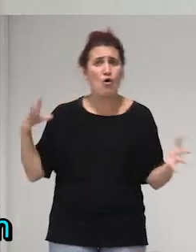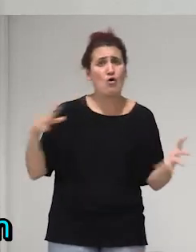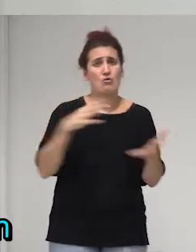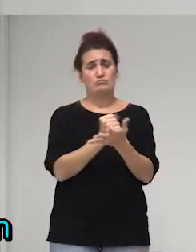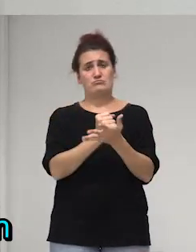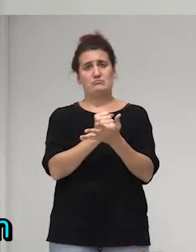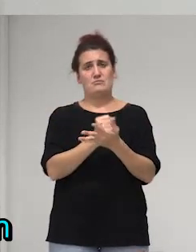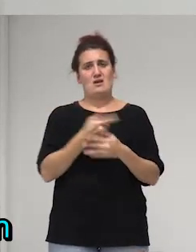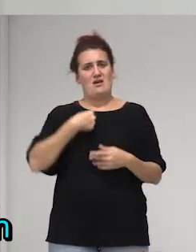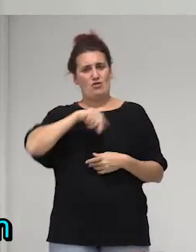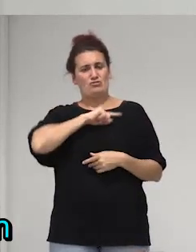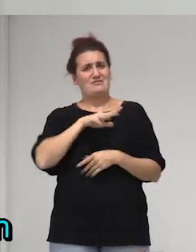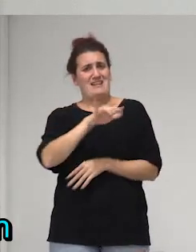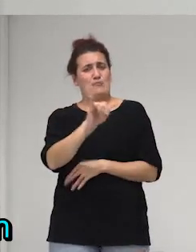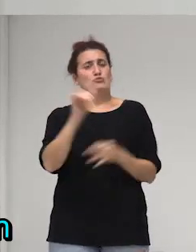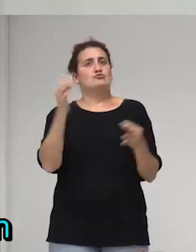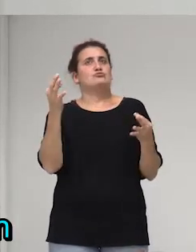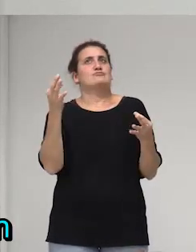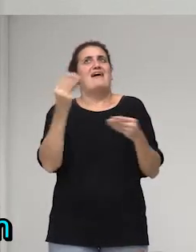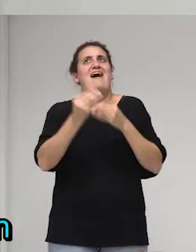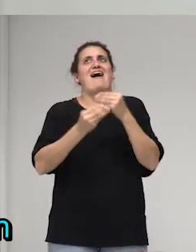que lo que tenemos que hacer es